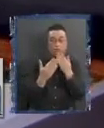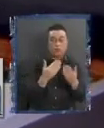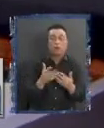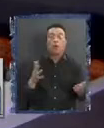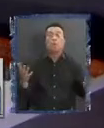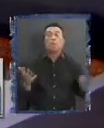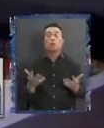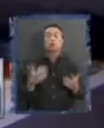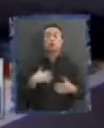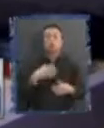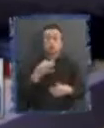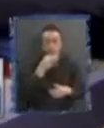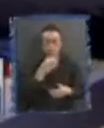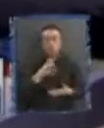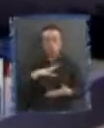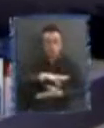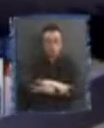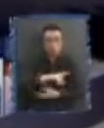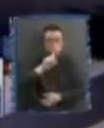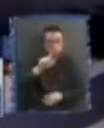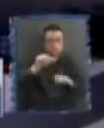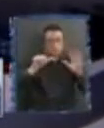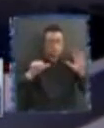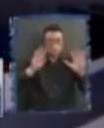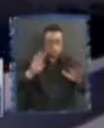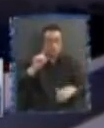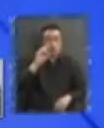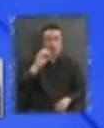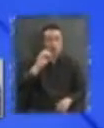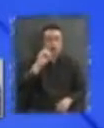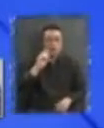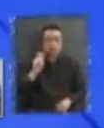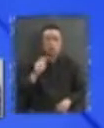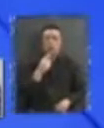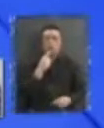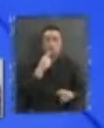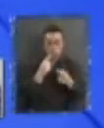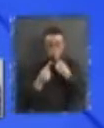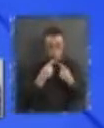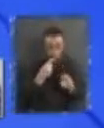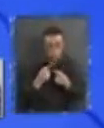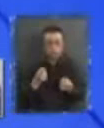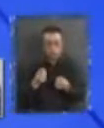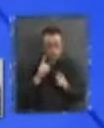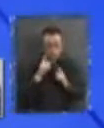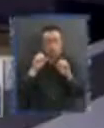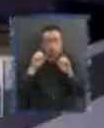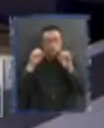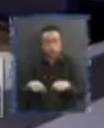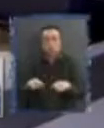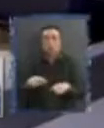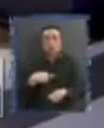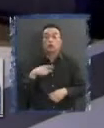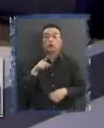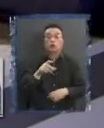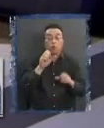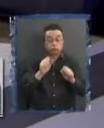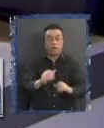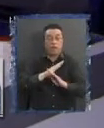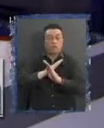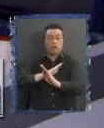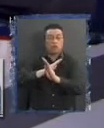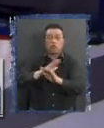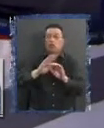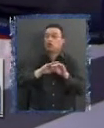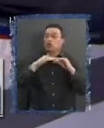en el convenio 169 de la OIT. En 169 de la OIT, consulta y consentimiento. en la práctica, ustedes pueden vetar todo lo que pasa